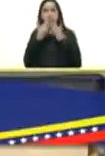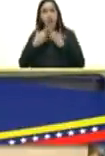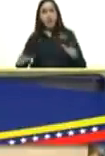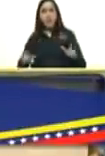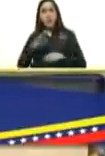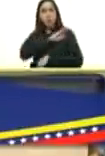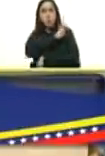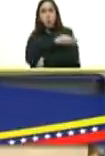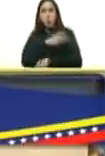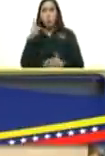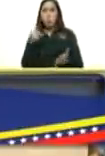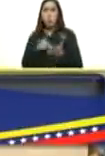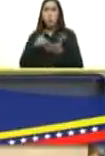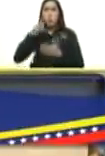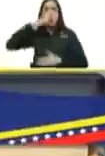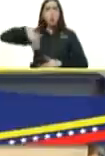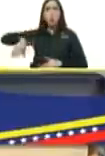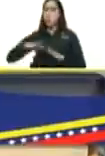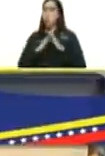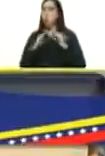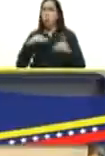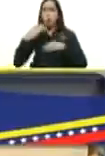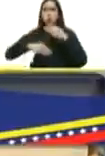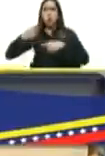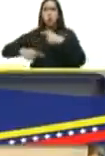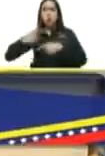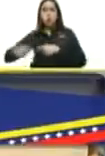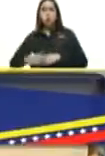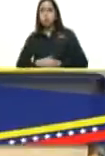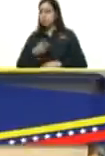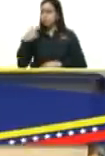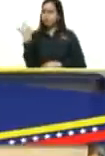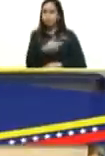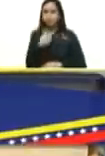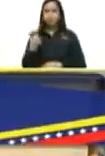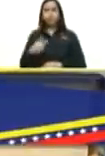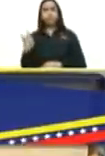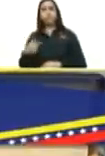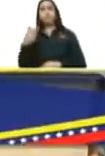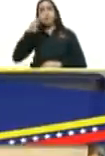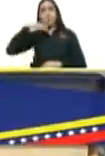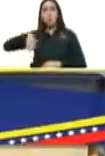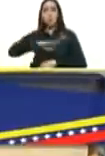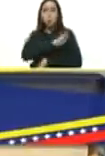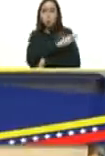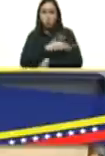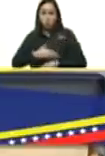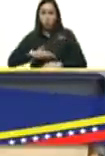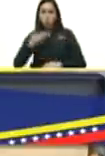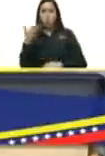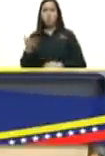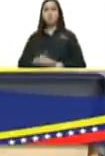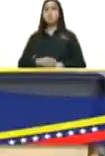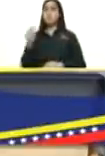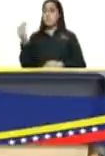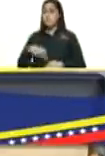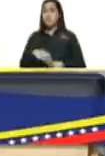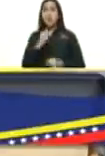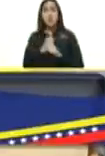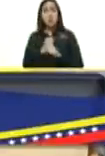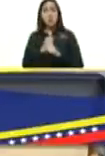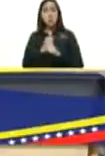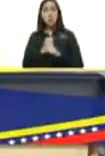participativo del pueblo todos los días ustedes pueden ir a buscar ese poder del pueblo que falta mucho por hacer